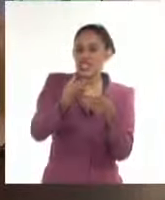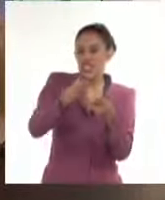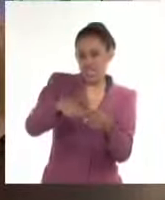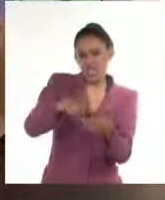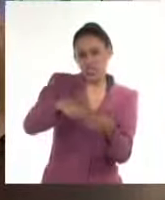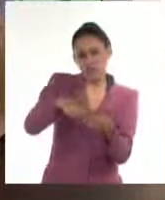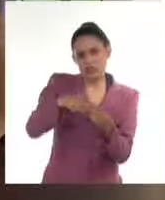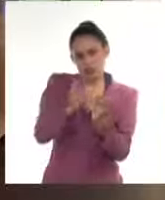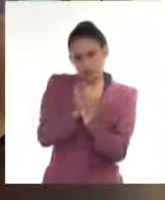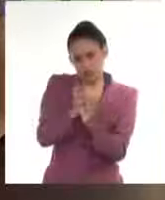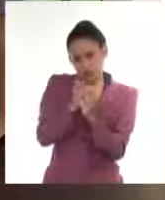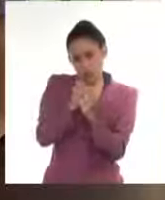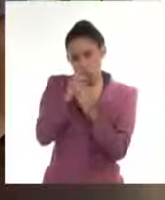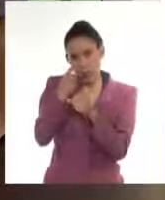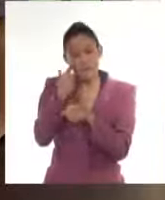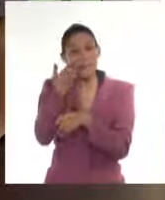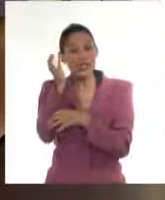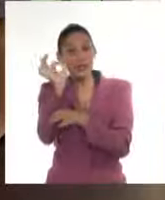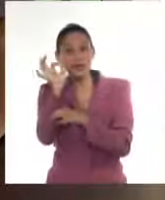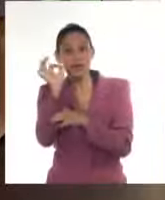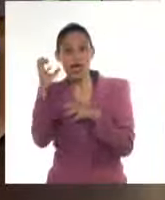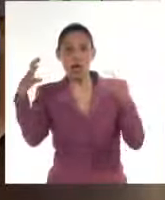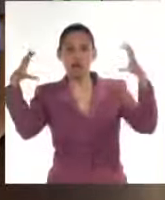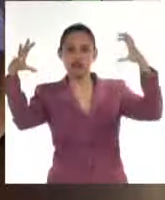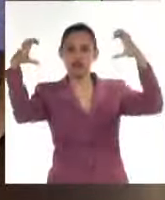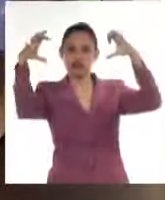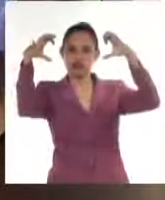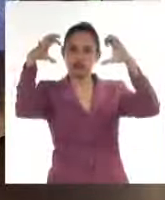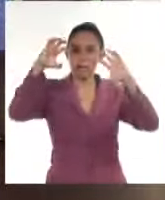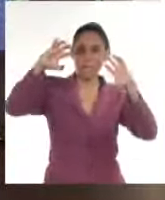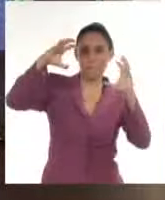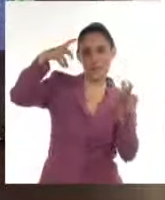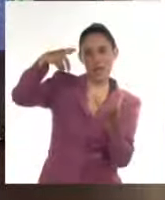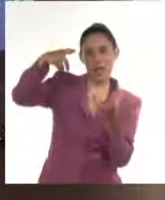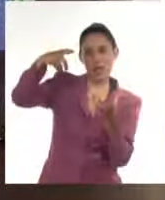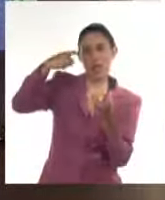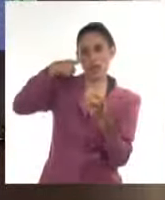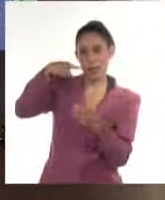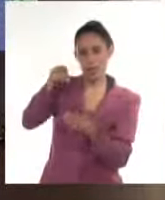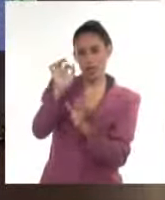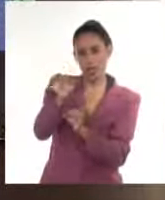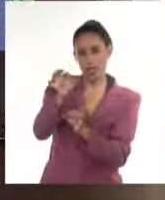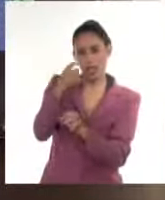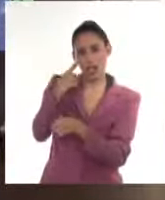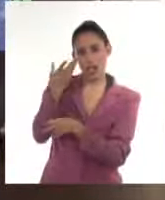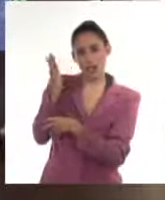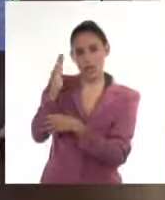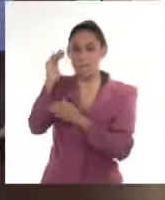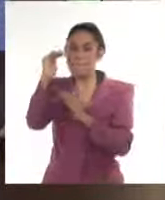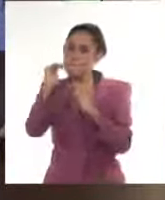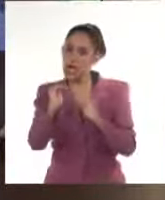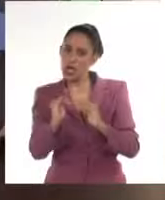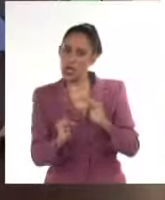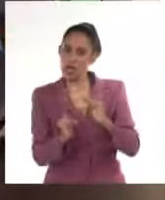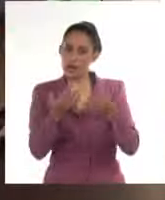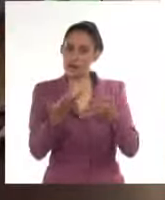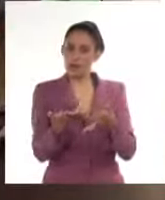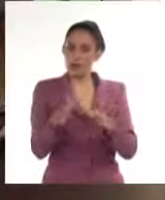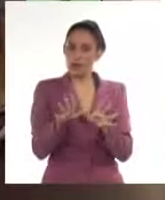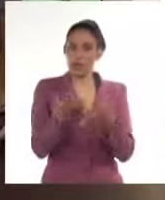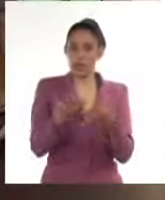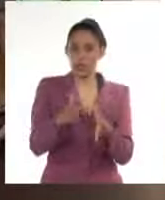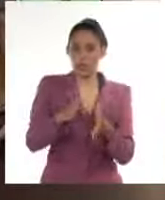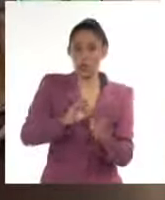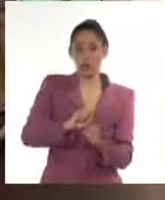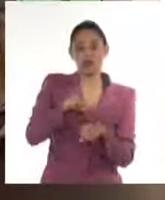Miren estas nubes que vienen aquí, que vienen al revés, así. ¿La ves? Estas son nubes bajas que están llegando por el